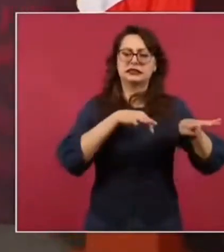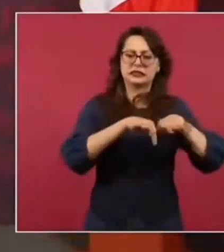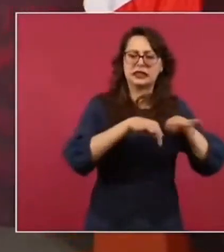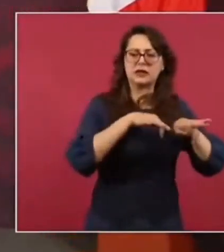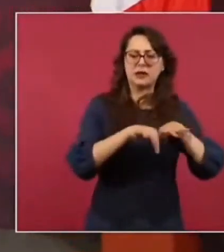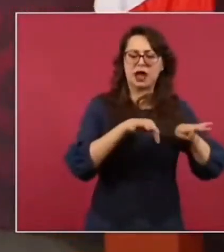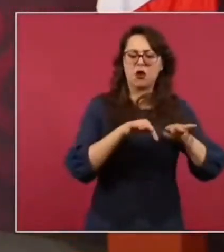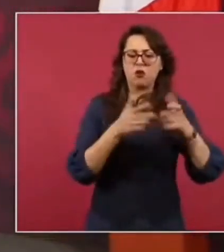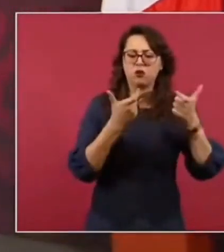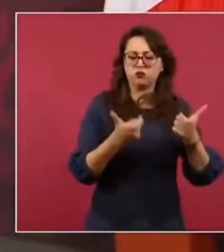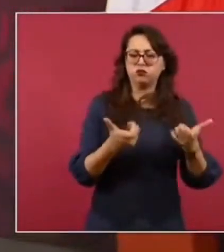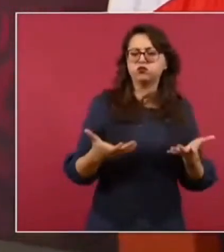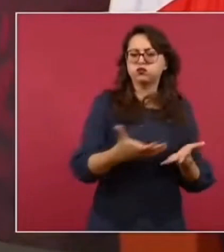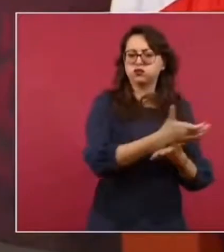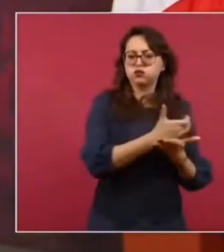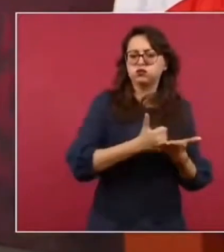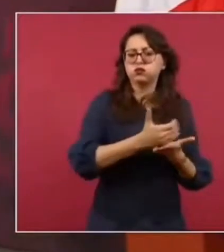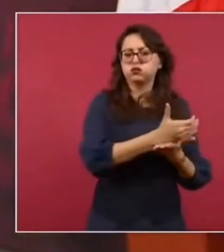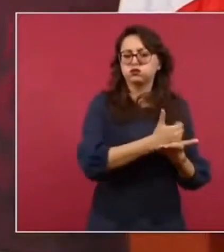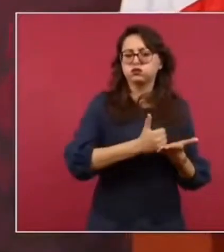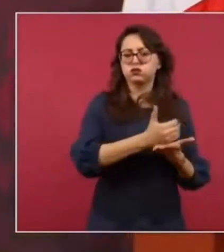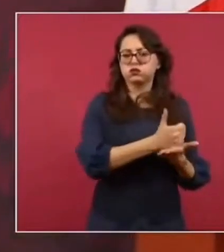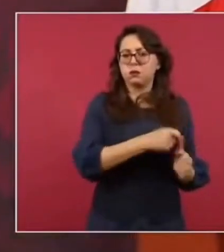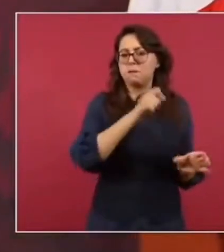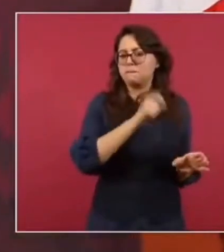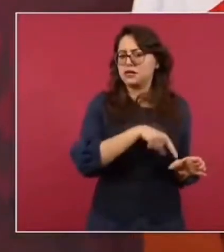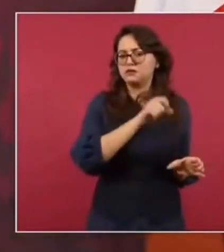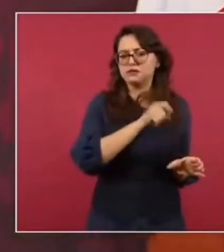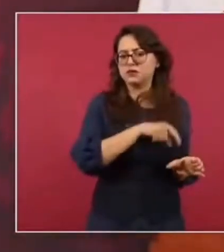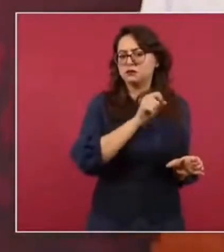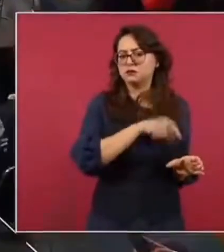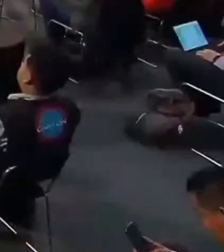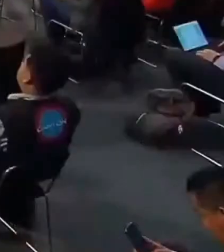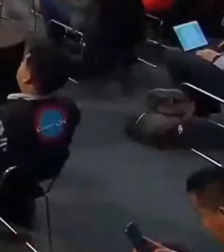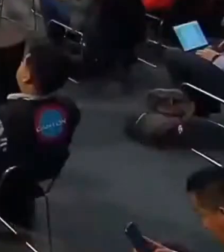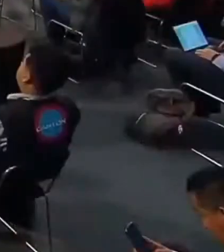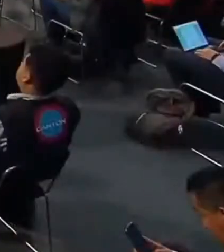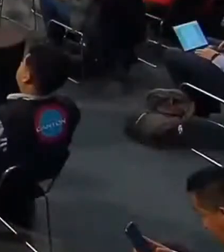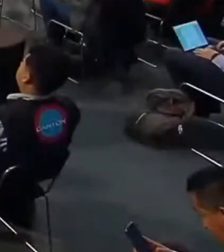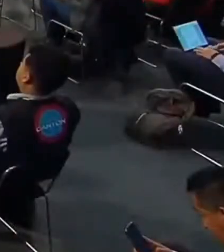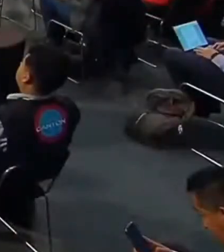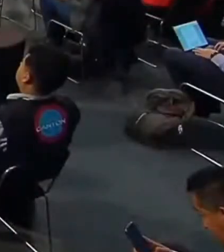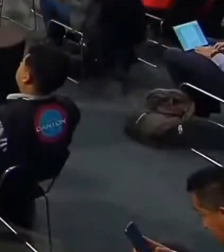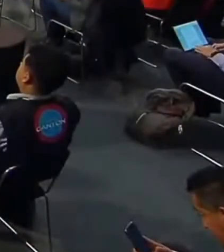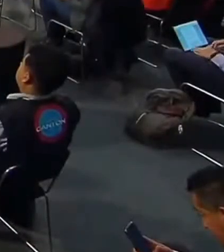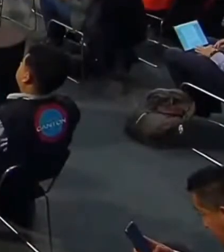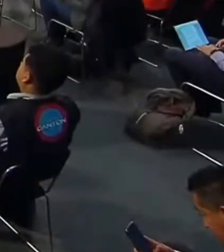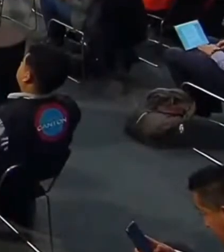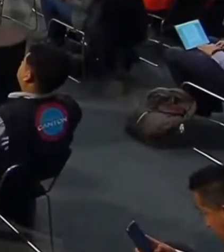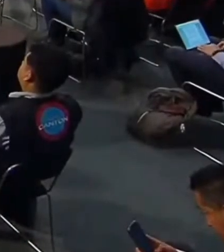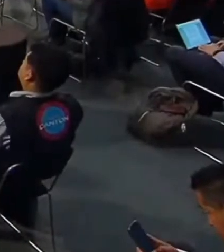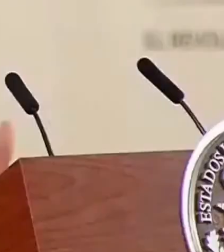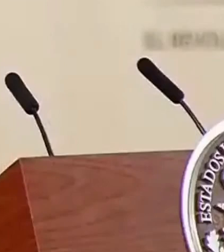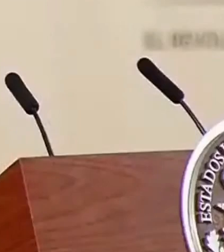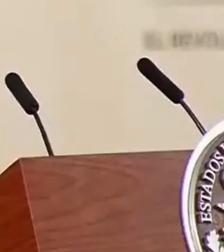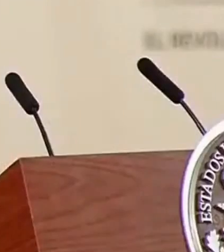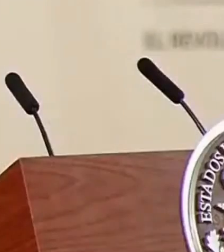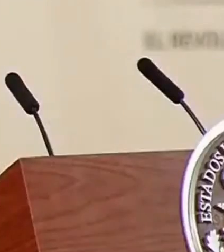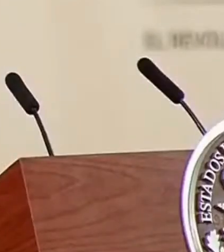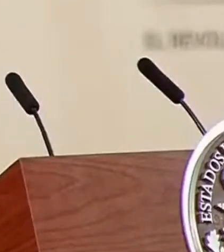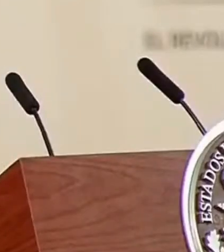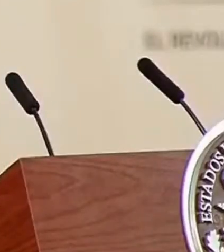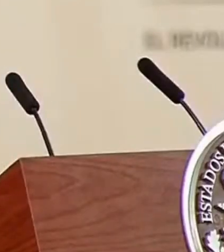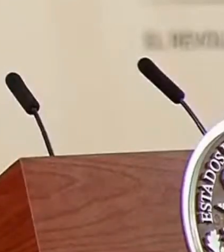riqueza se acumula, pero no se distribuye. En el turismo,